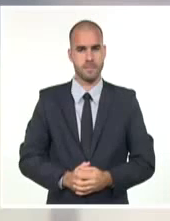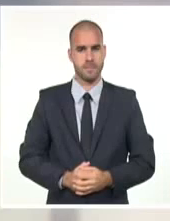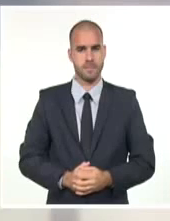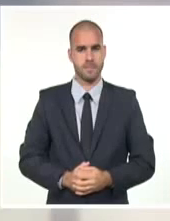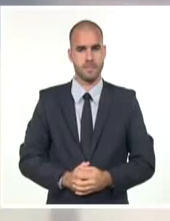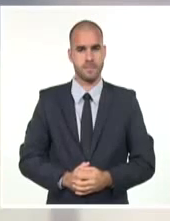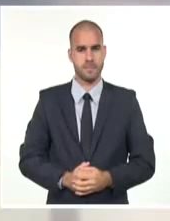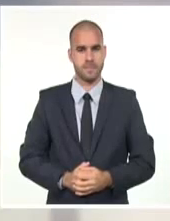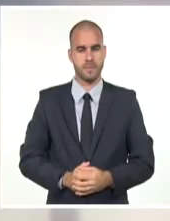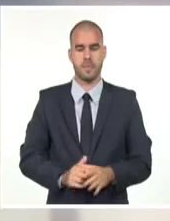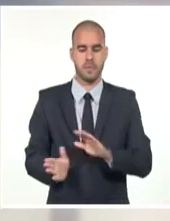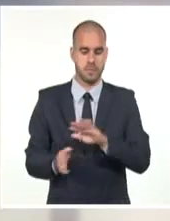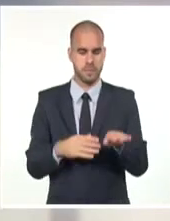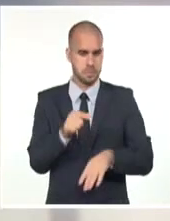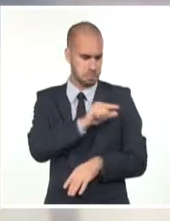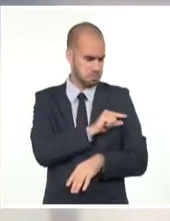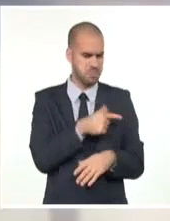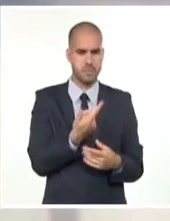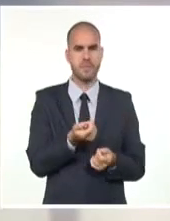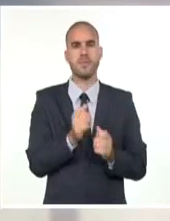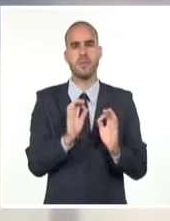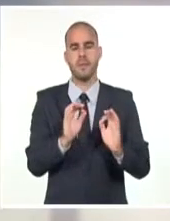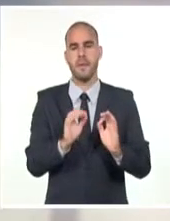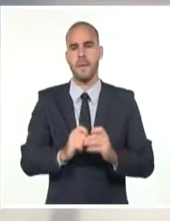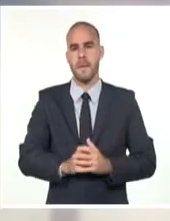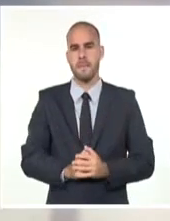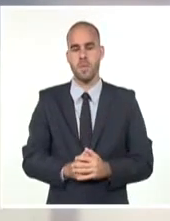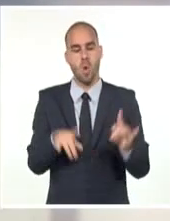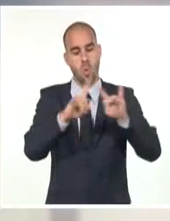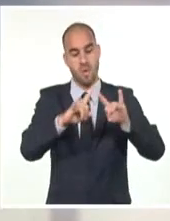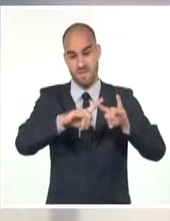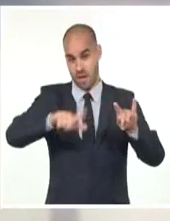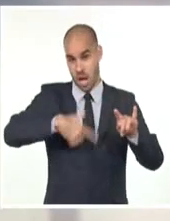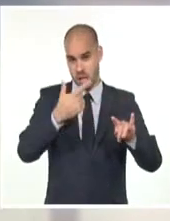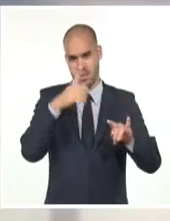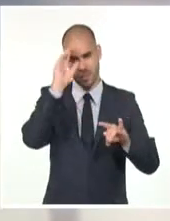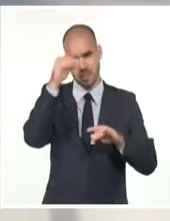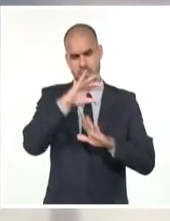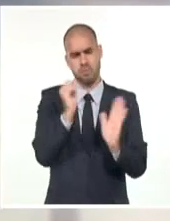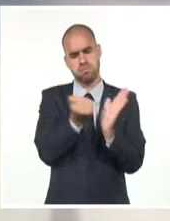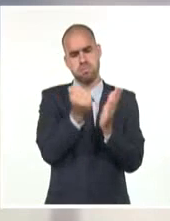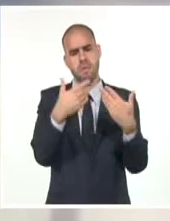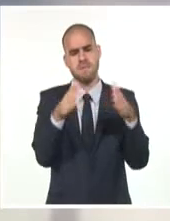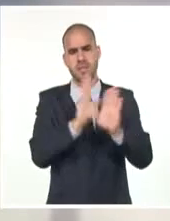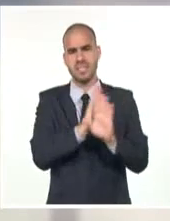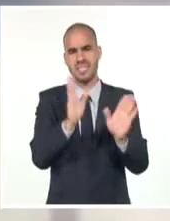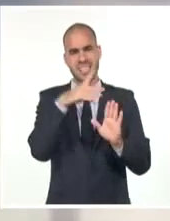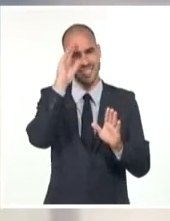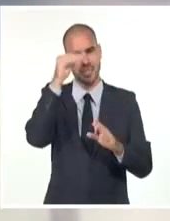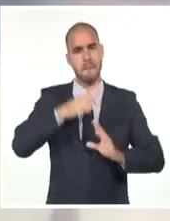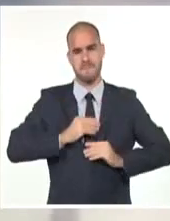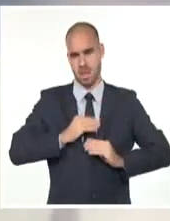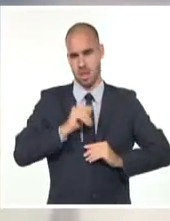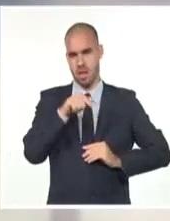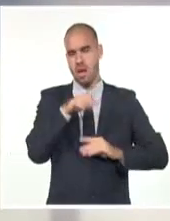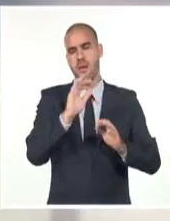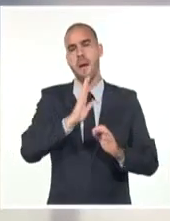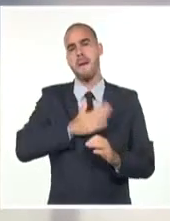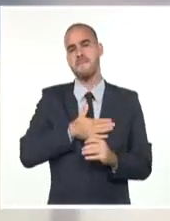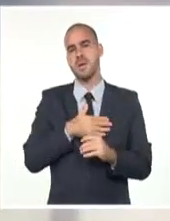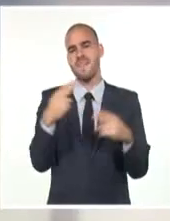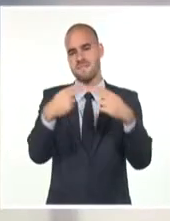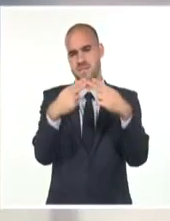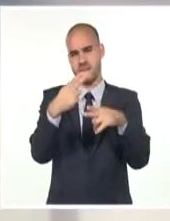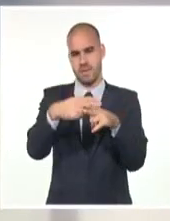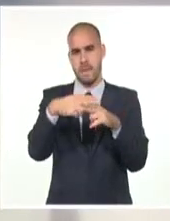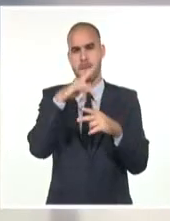Recientemente fue inaugurado en la Universidad de las Artes el proyecto artístico-pedagógico Zona ISA, como parte de la Bienal de La Habana. Esta